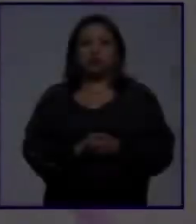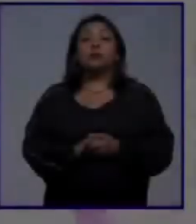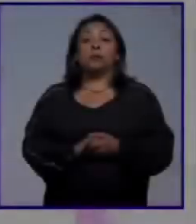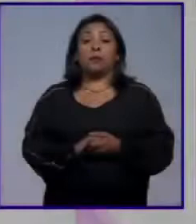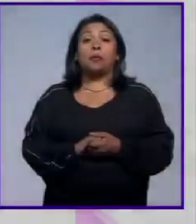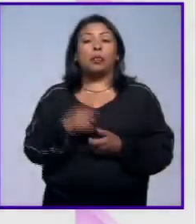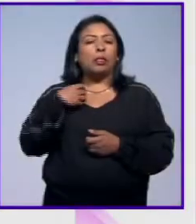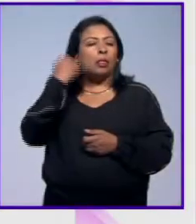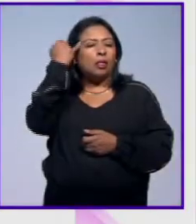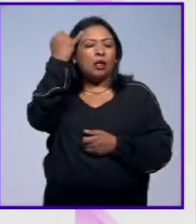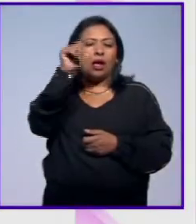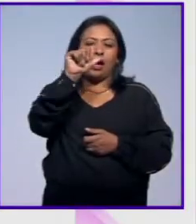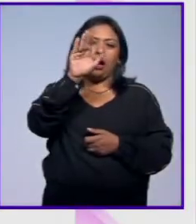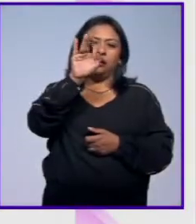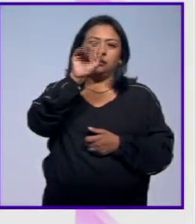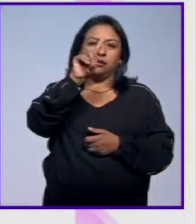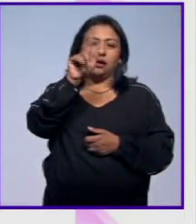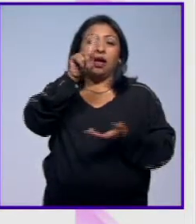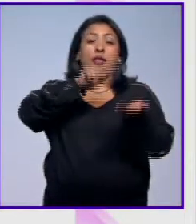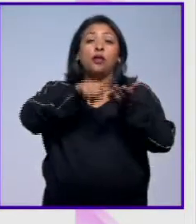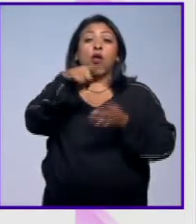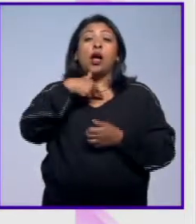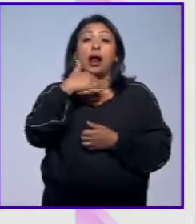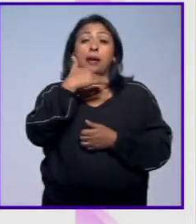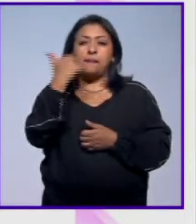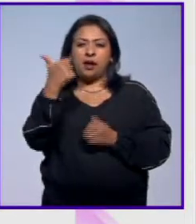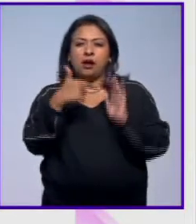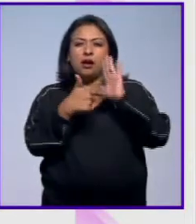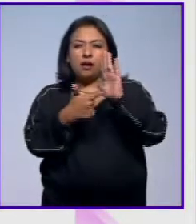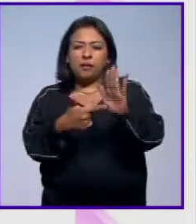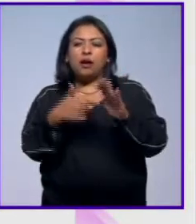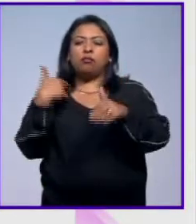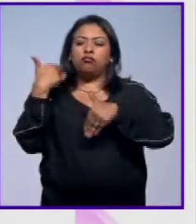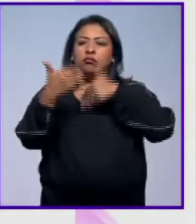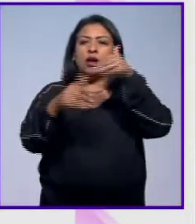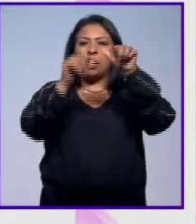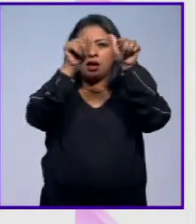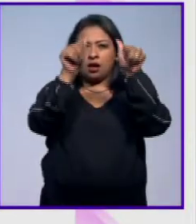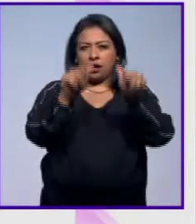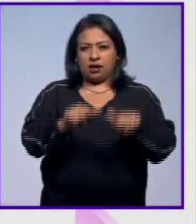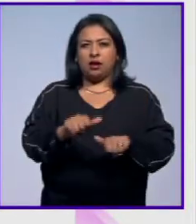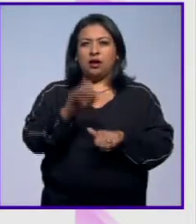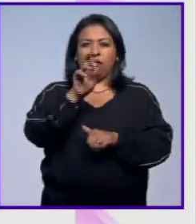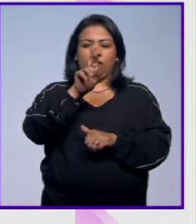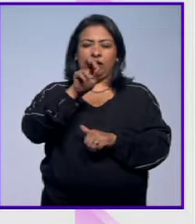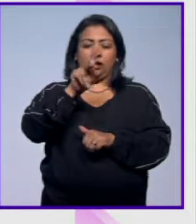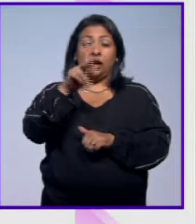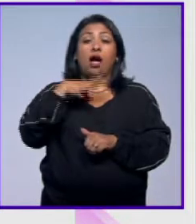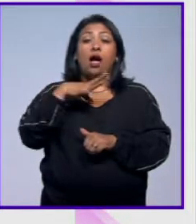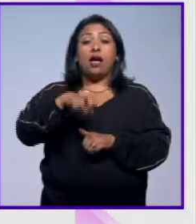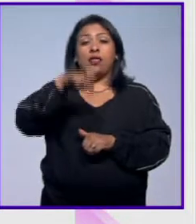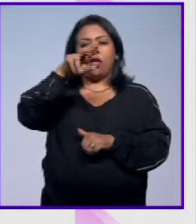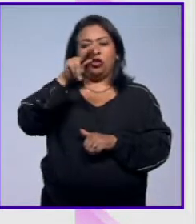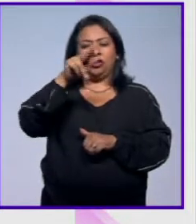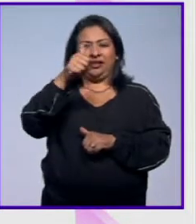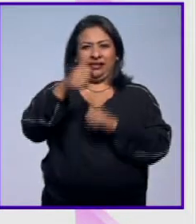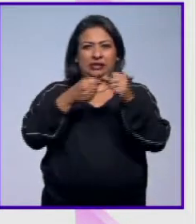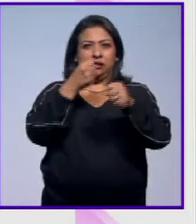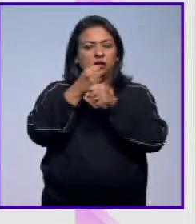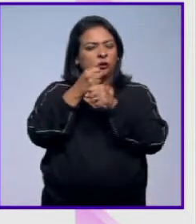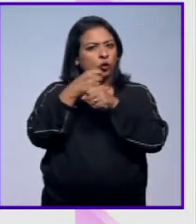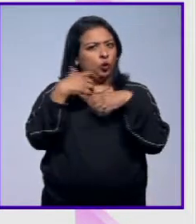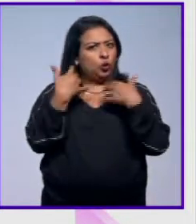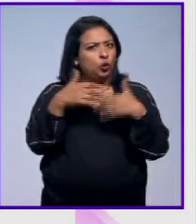La creación abstracta llega a Posta, Malemania y celebra la trayectoria del artista Gerhard Richter que a sus 86 años se ha